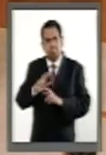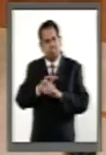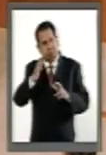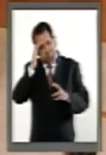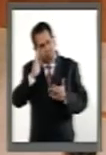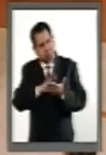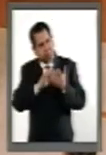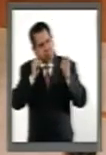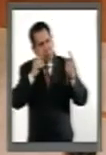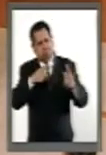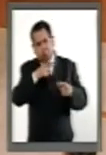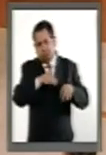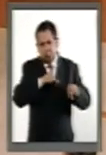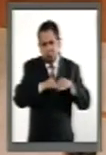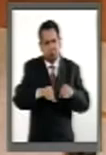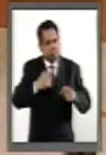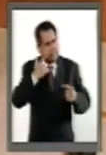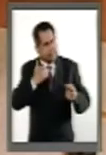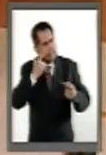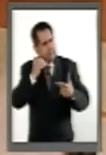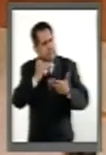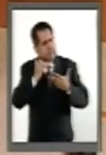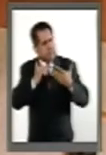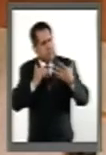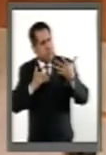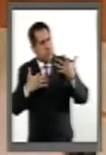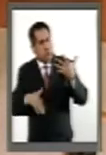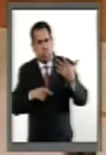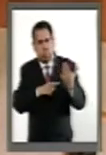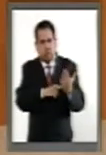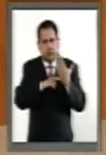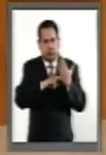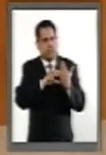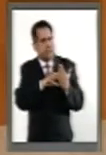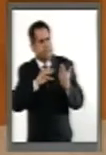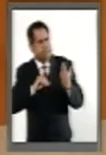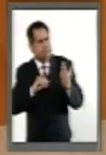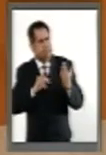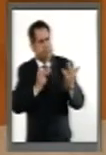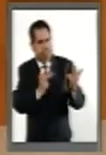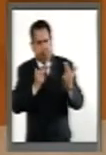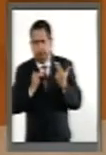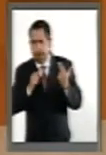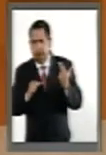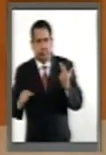profesionales que son ejemplo para todas las mexicanas y todos los mexicanos.